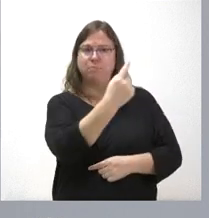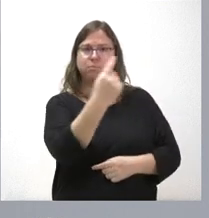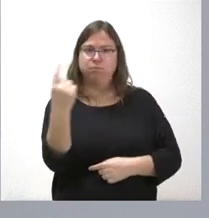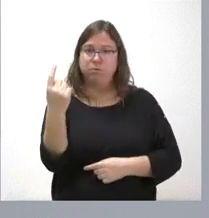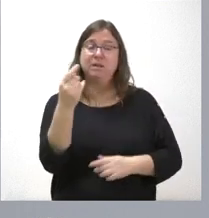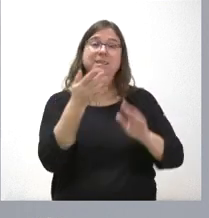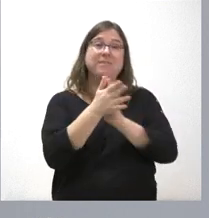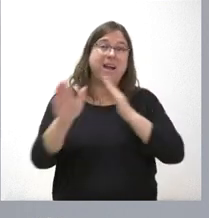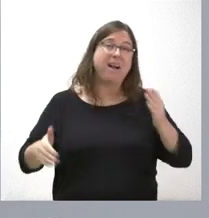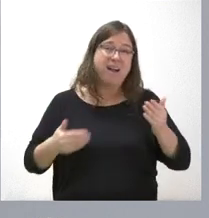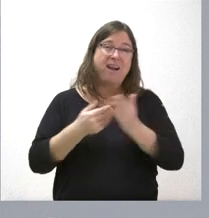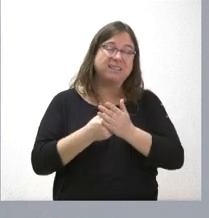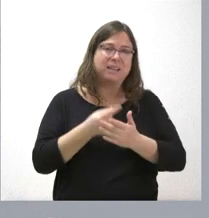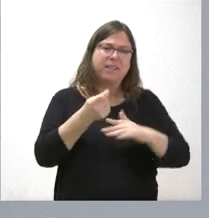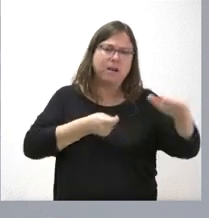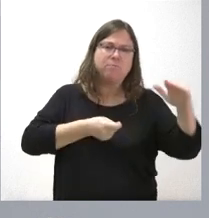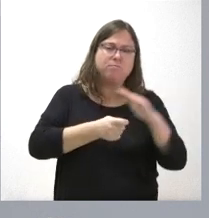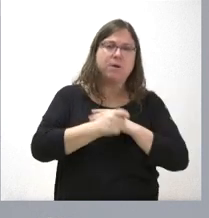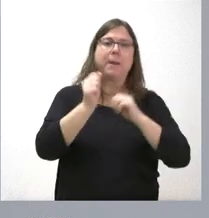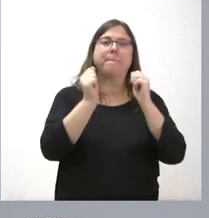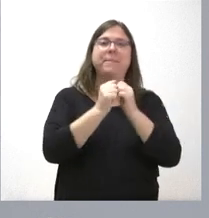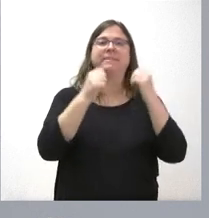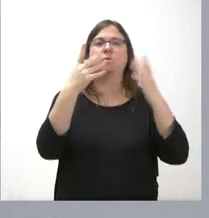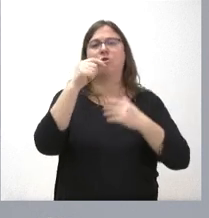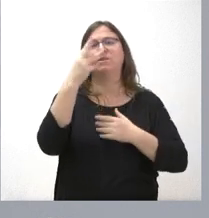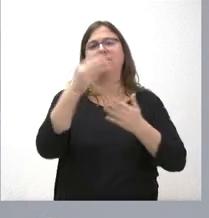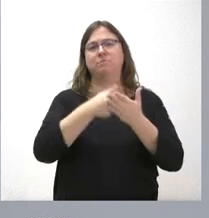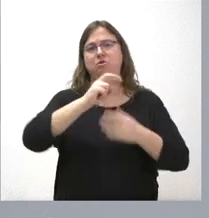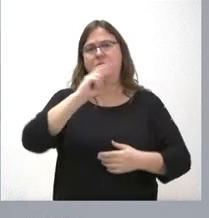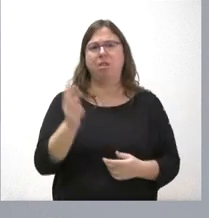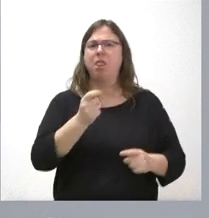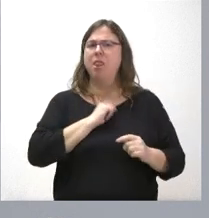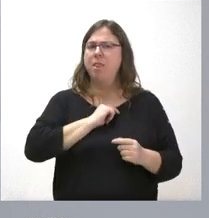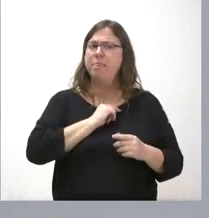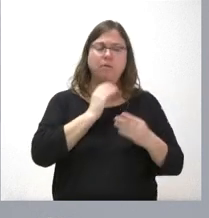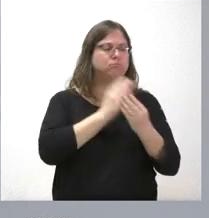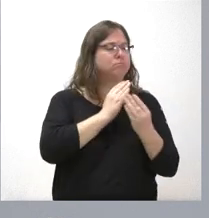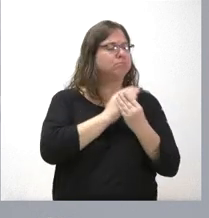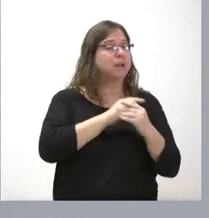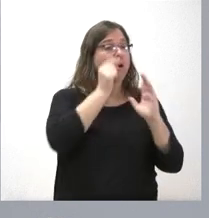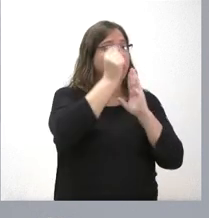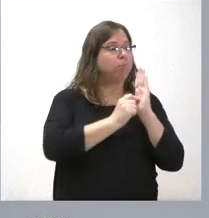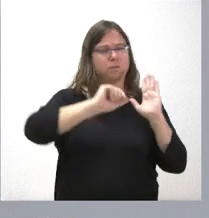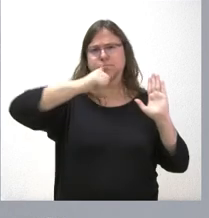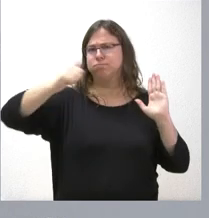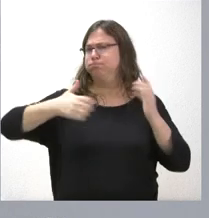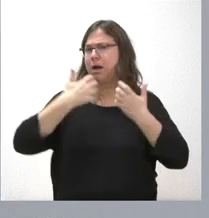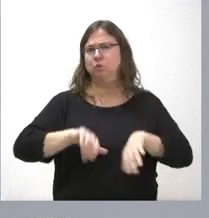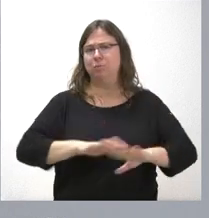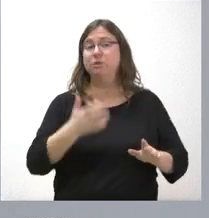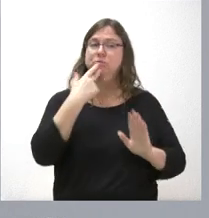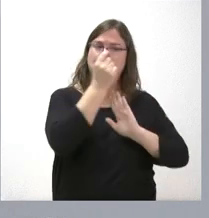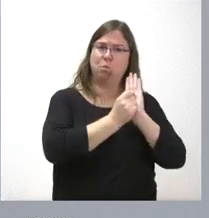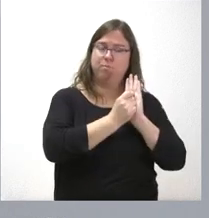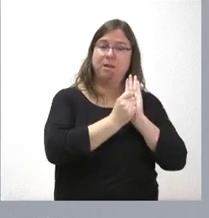hasta los 29,3 millones de euros y llegando a resolver todos los expedientes que cumplían las condiciones. Las ayudas para la